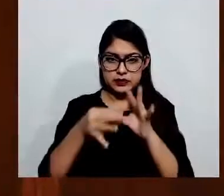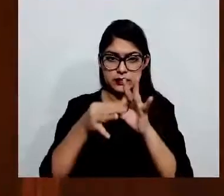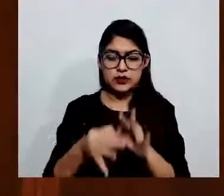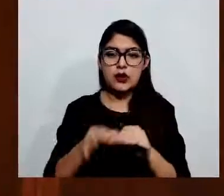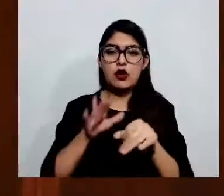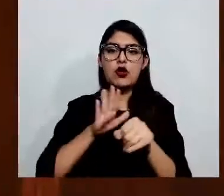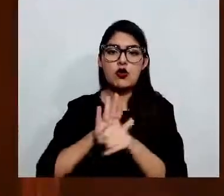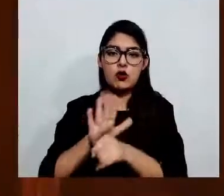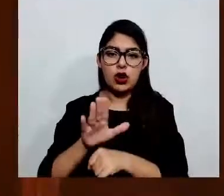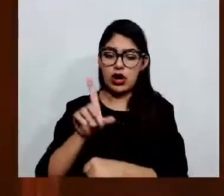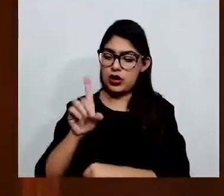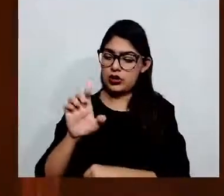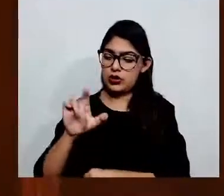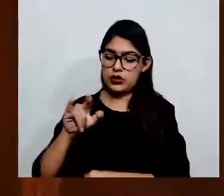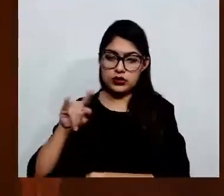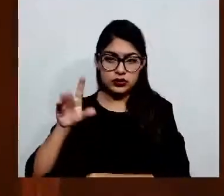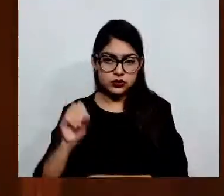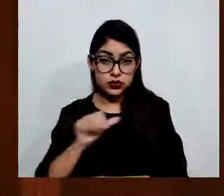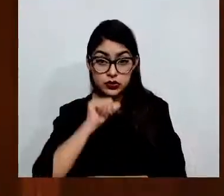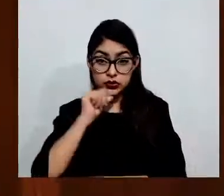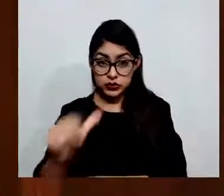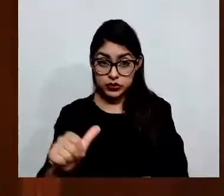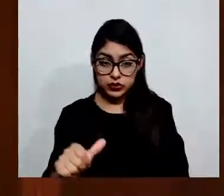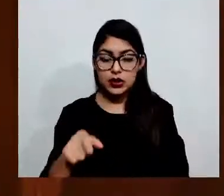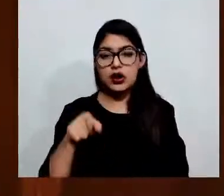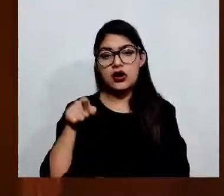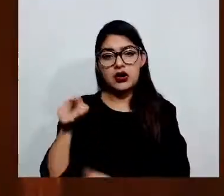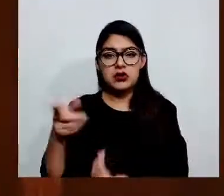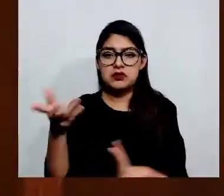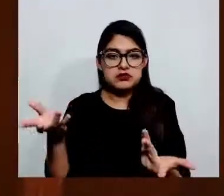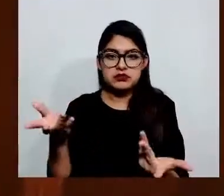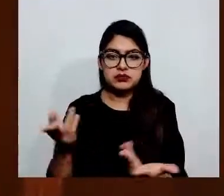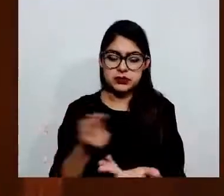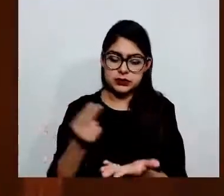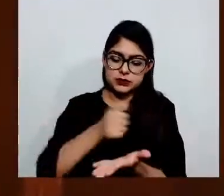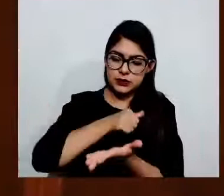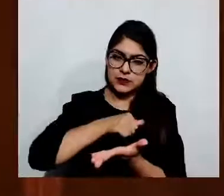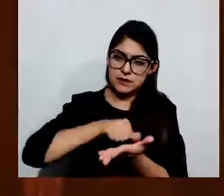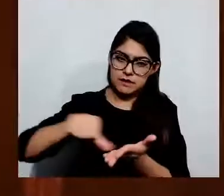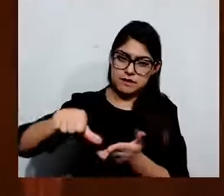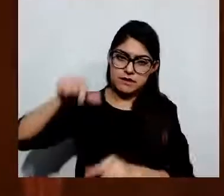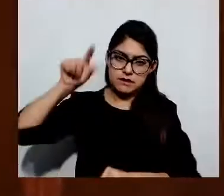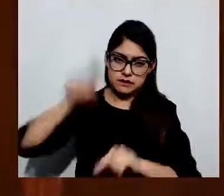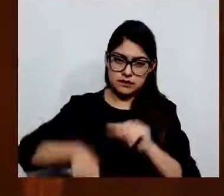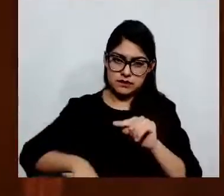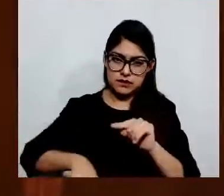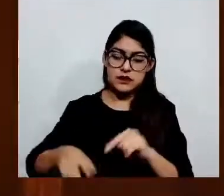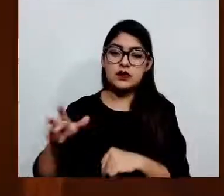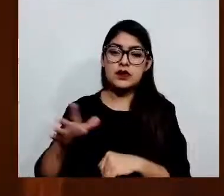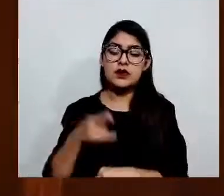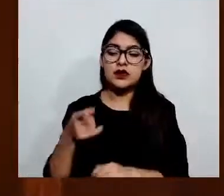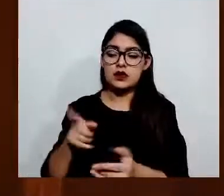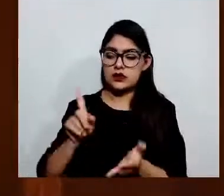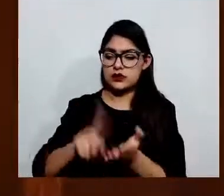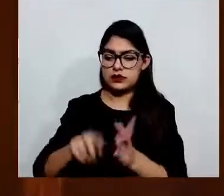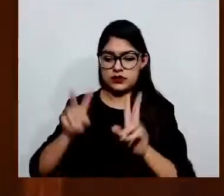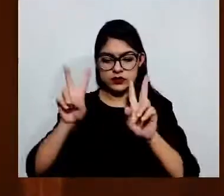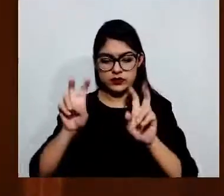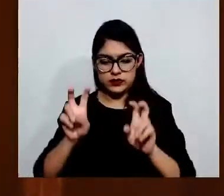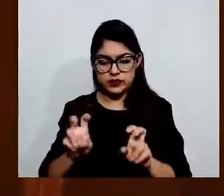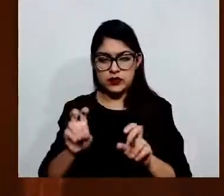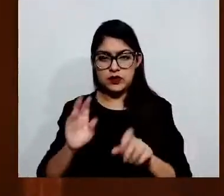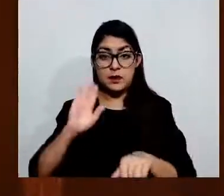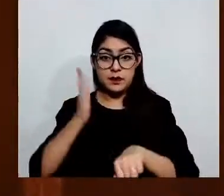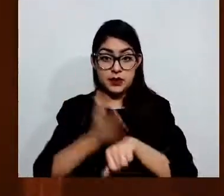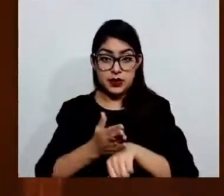derogarse, ya que los elementos que integran el tipo penal consistentes en toda expresión directa